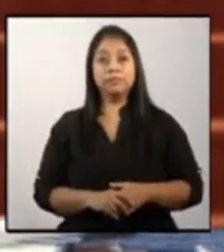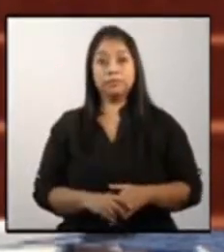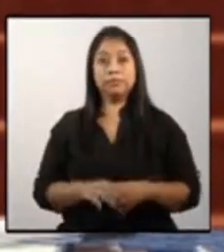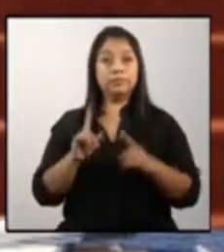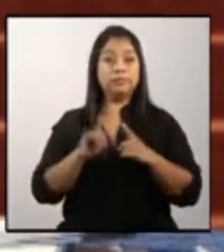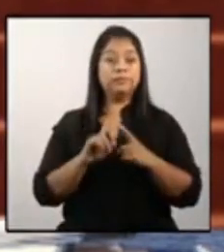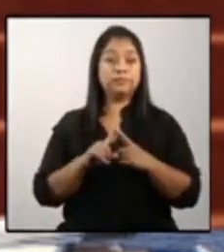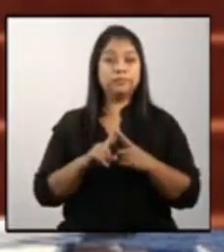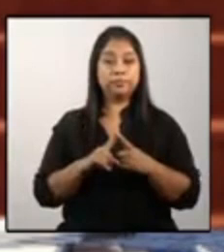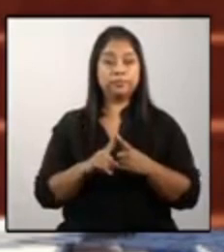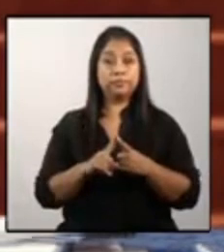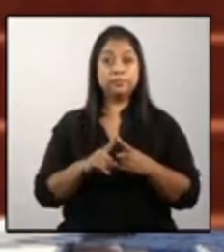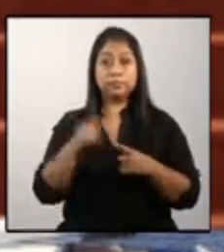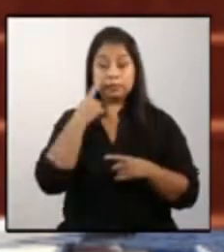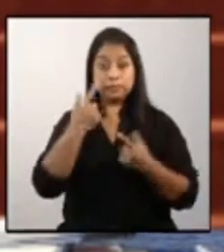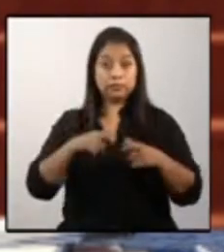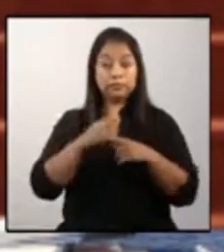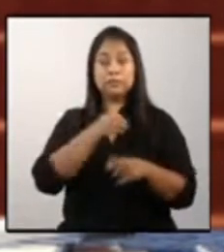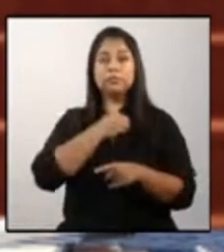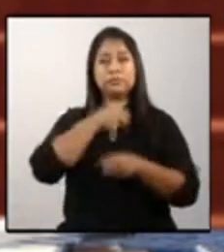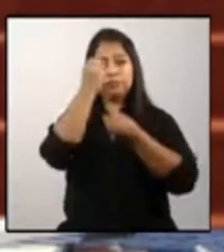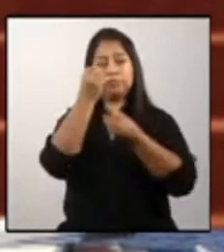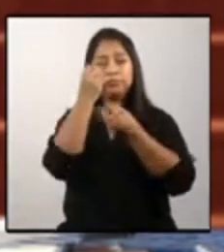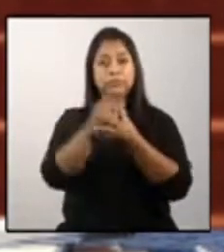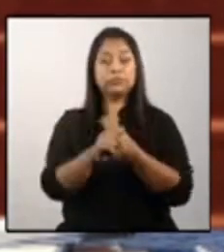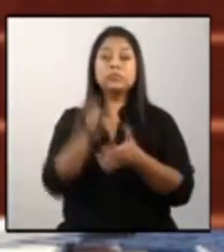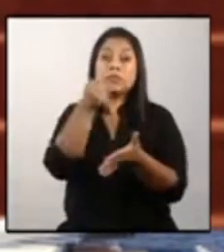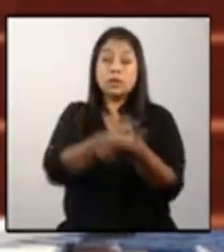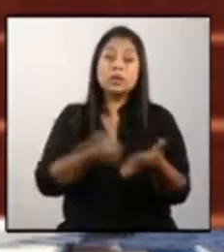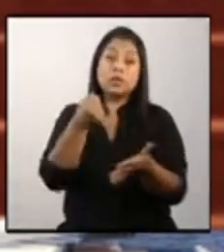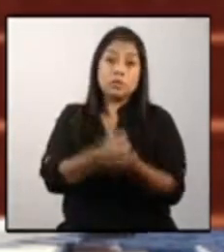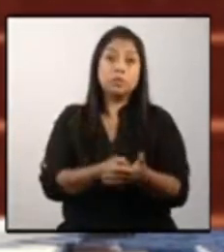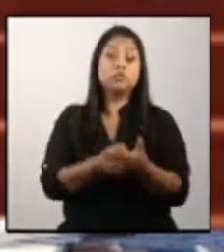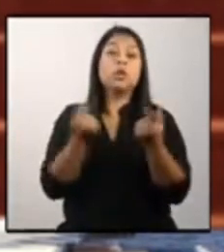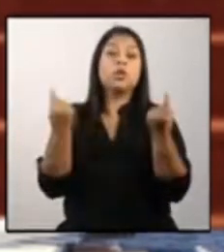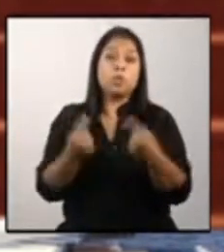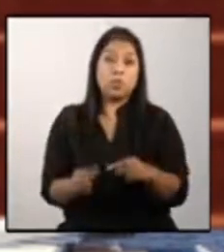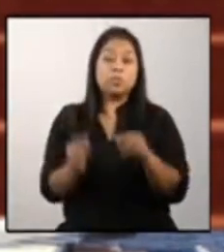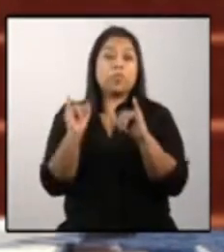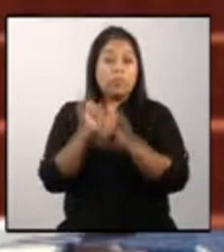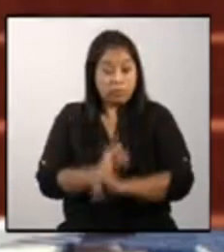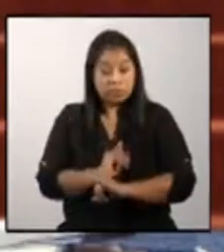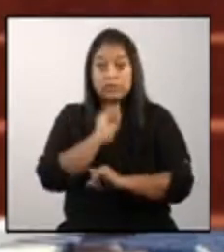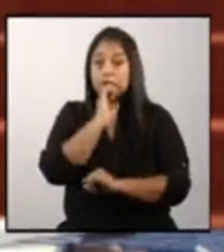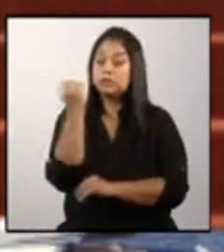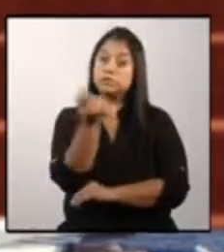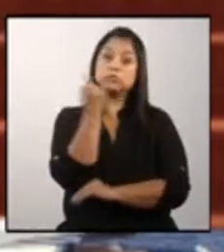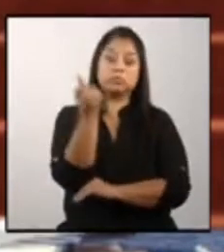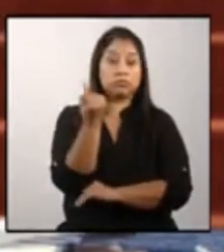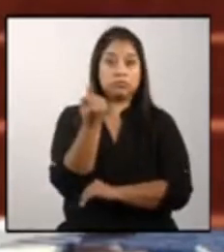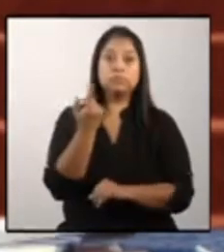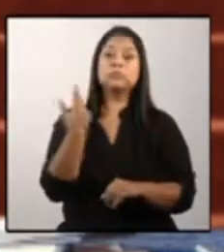lugar, quiero indicarles que la lucha contra la desnutrición es una prioridad nacional.